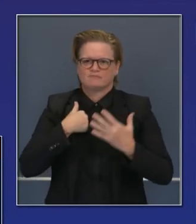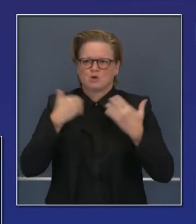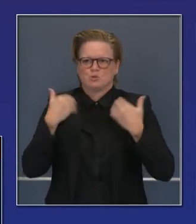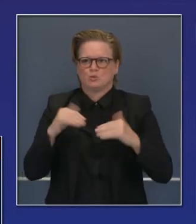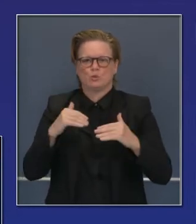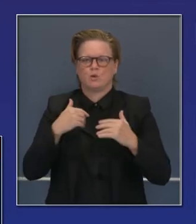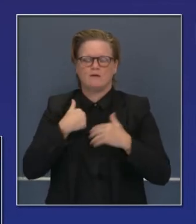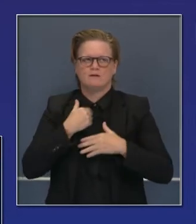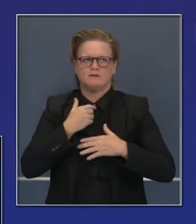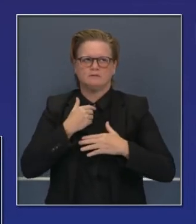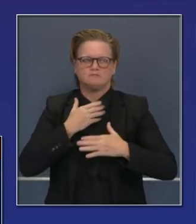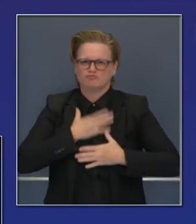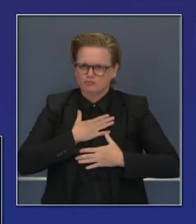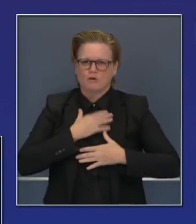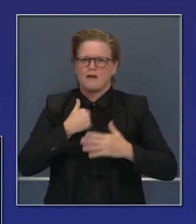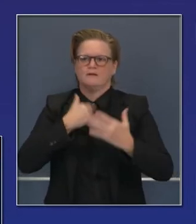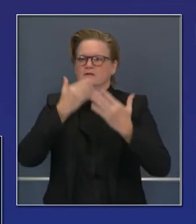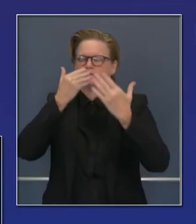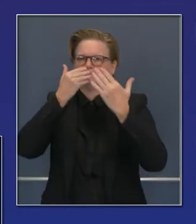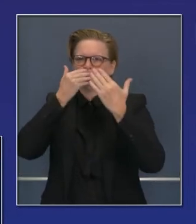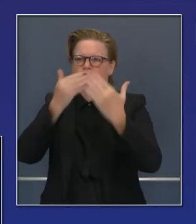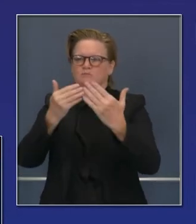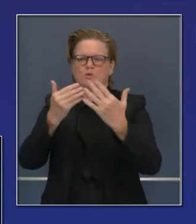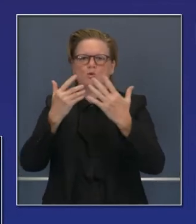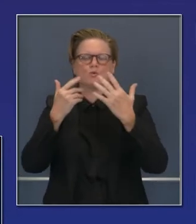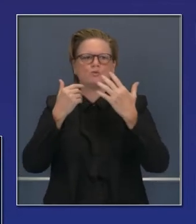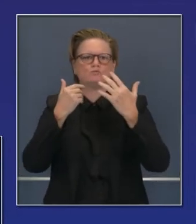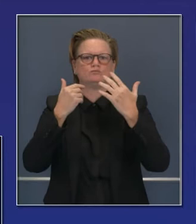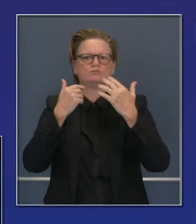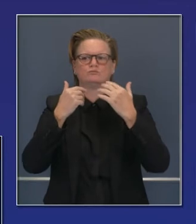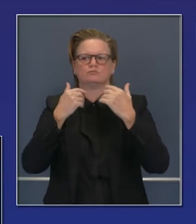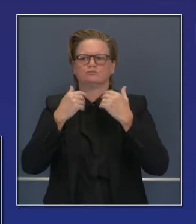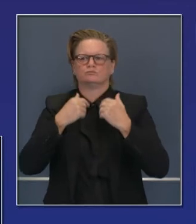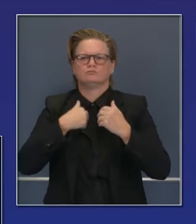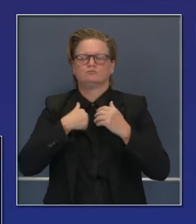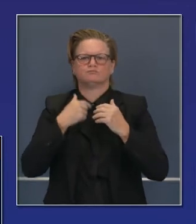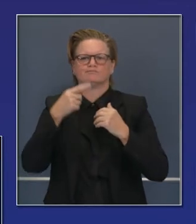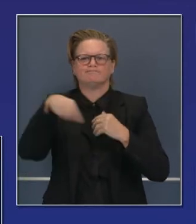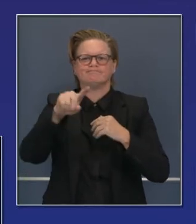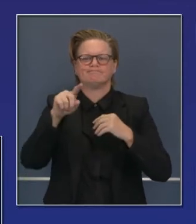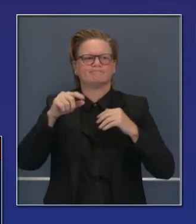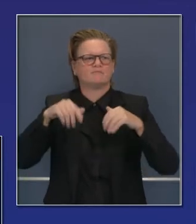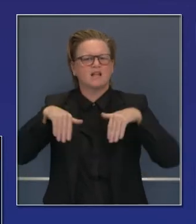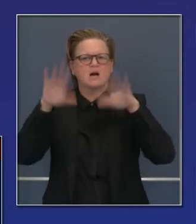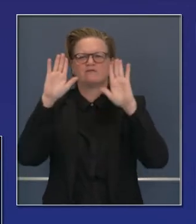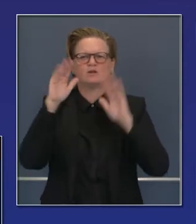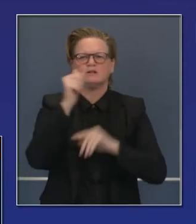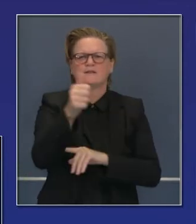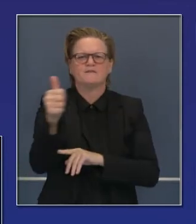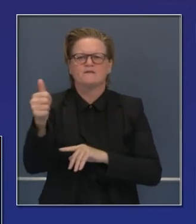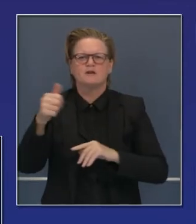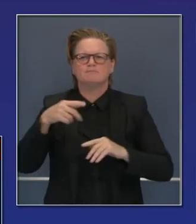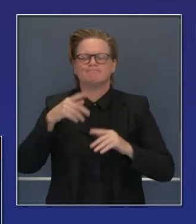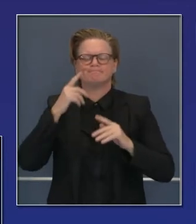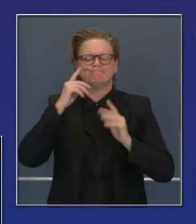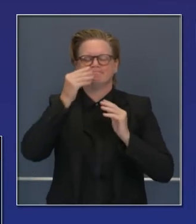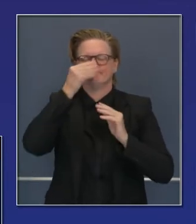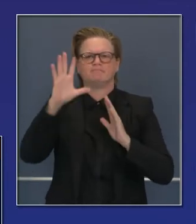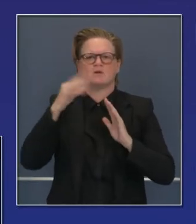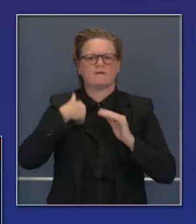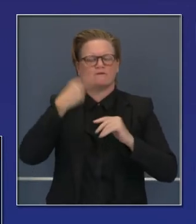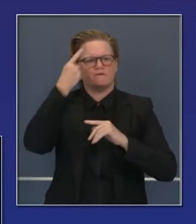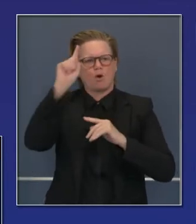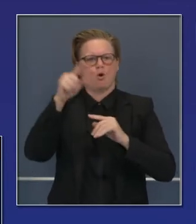yo personalmente estoy sumamente agradecido con estos bomberos y trabajadores del frente que siguen